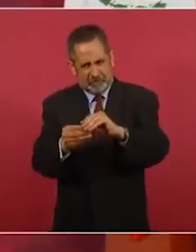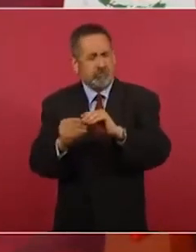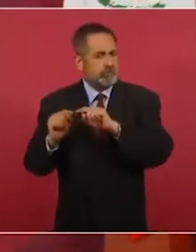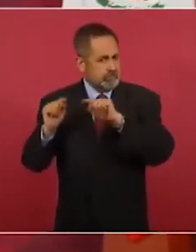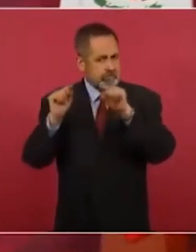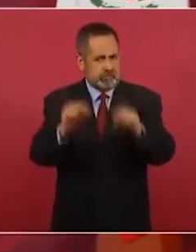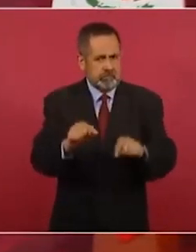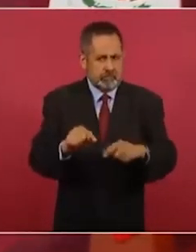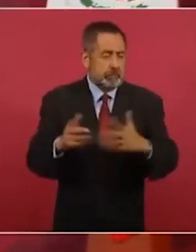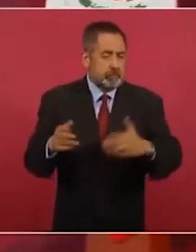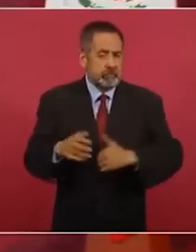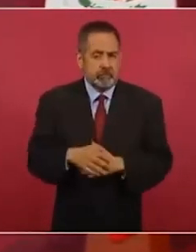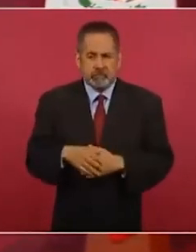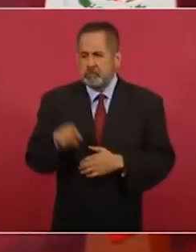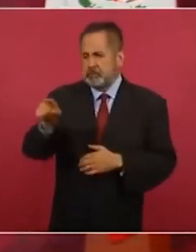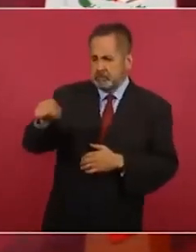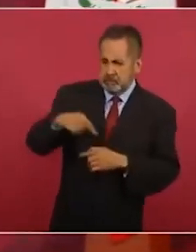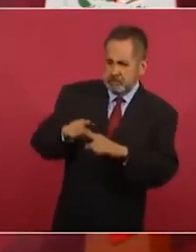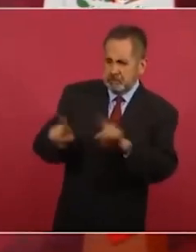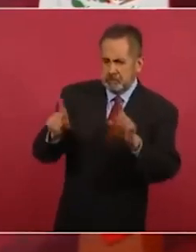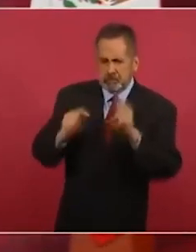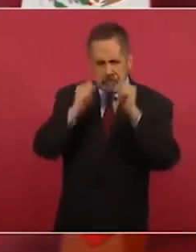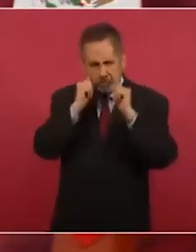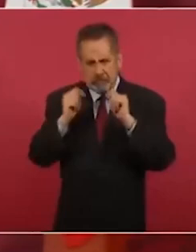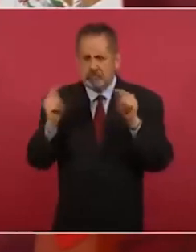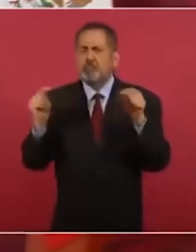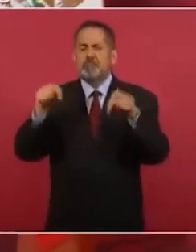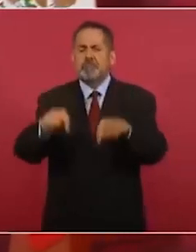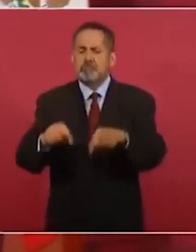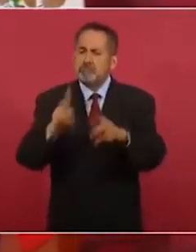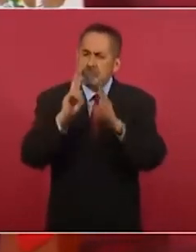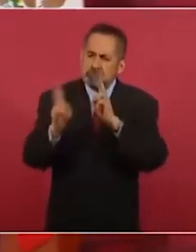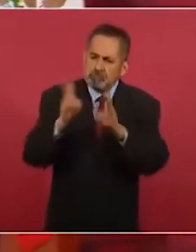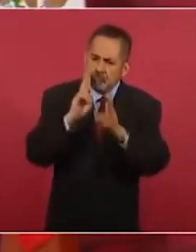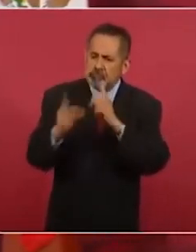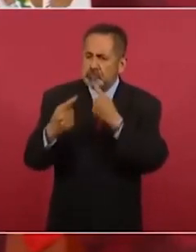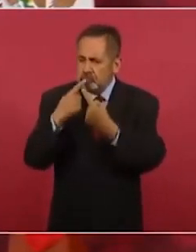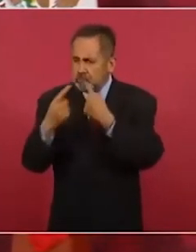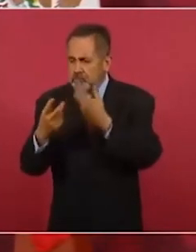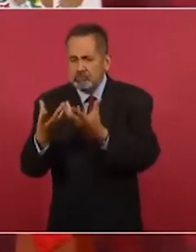Y si hay diferencias, pues que se expongan, que haya diálogo.